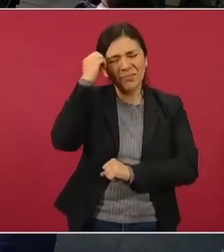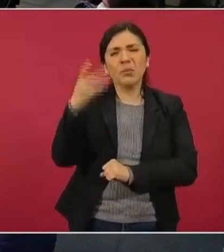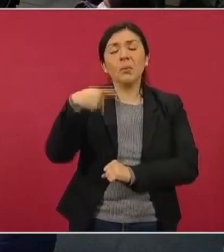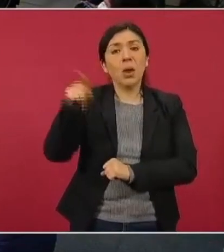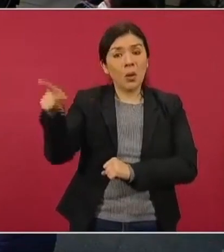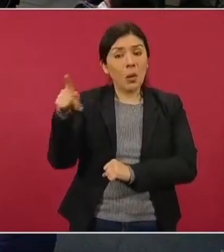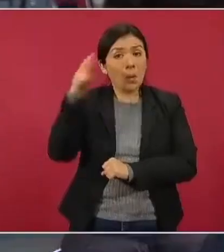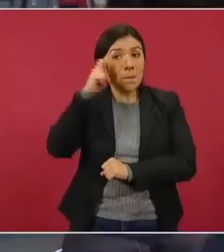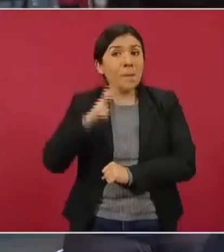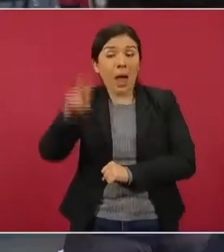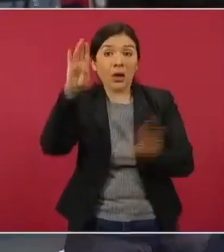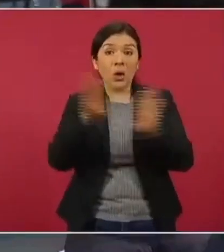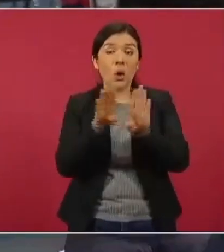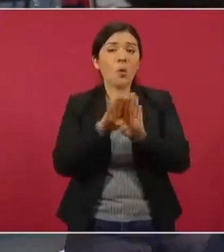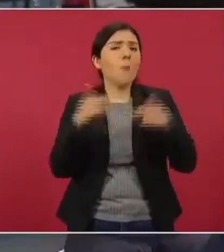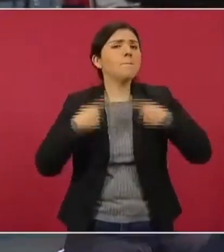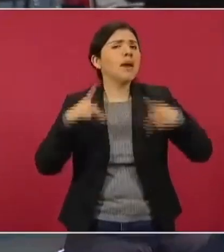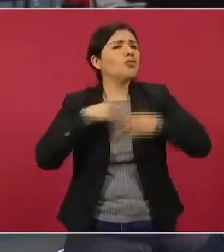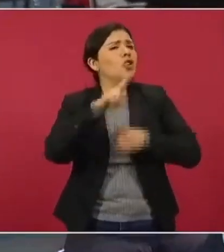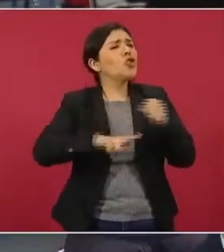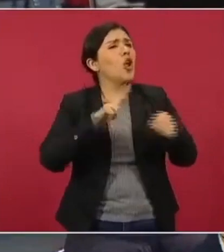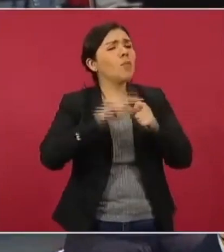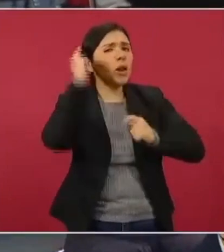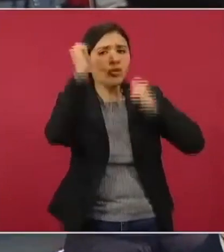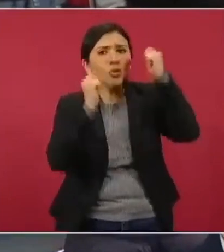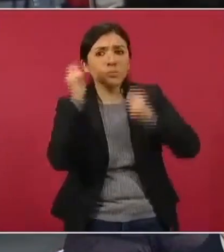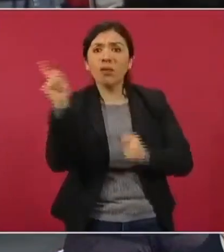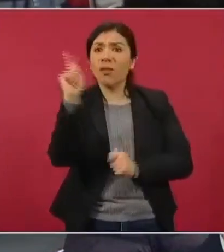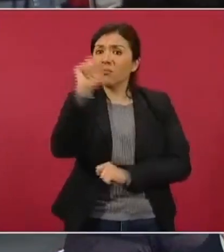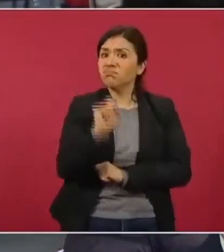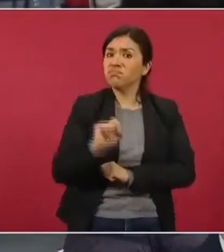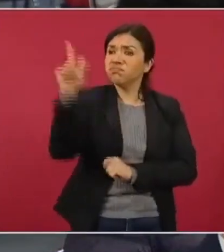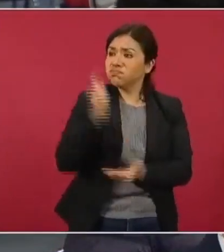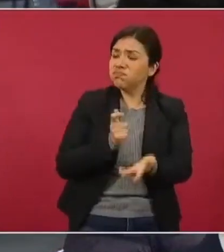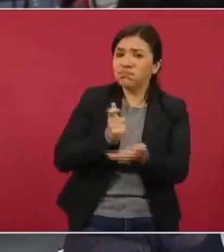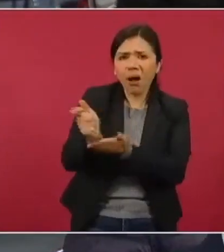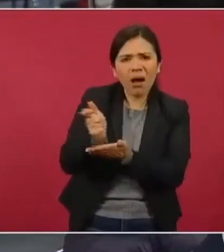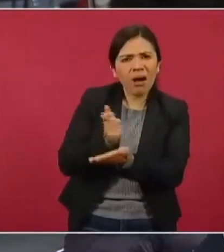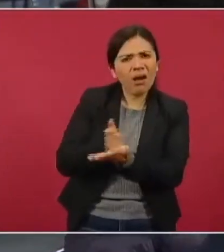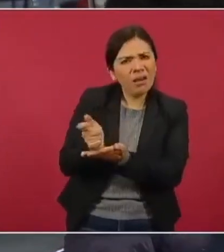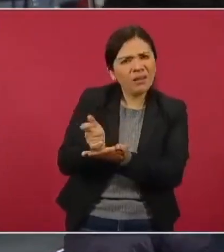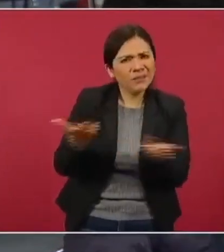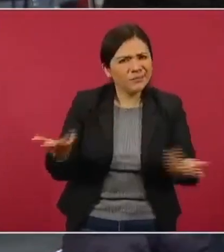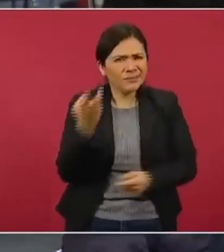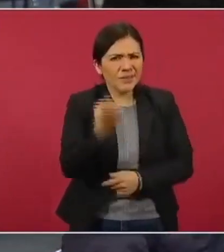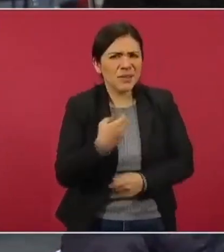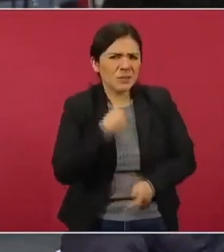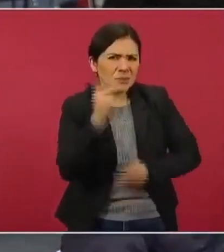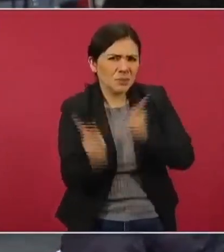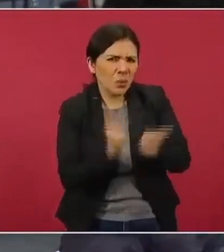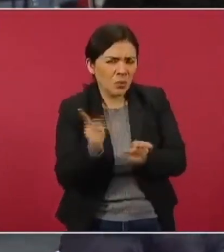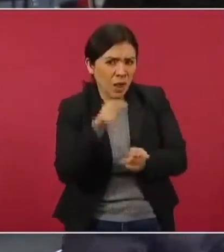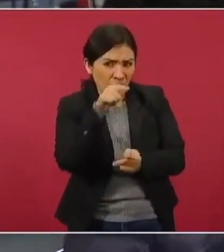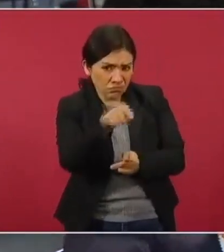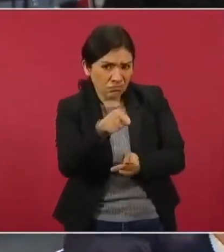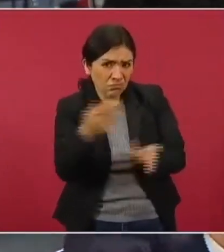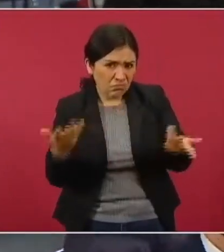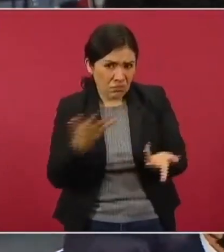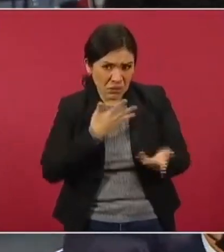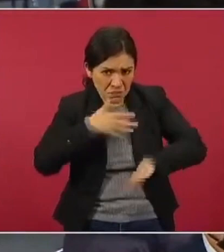viajan como cualquier persona turista, sino viajan en primera clase. Entonces, preguntarle, pues, si van a